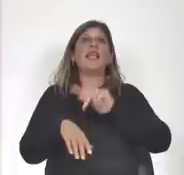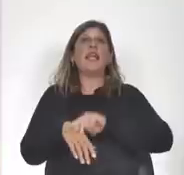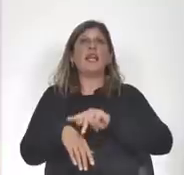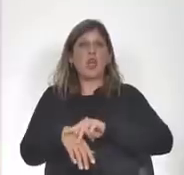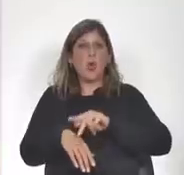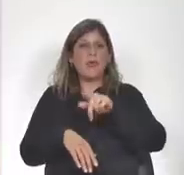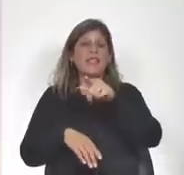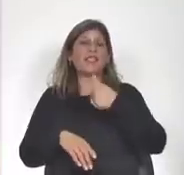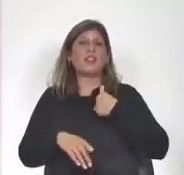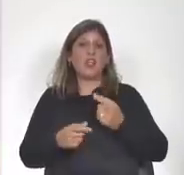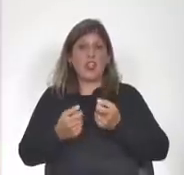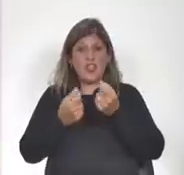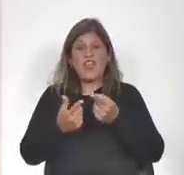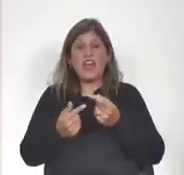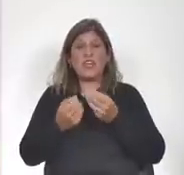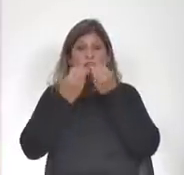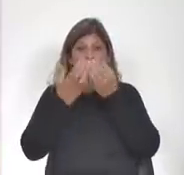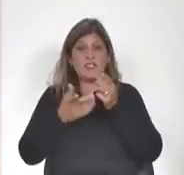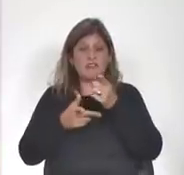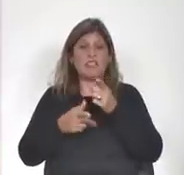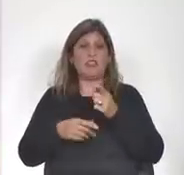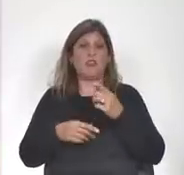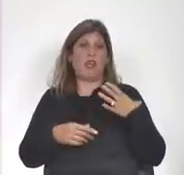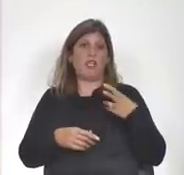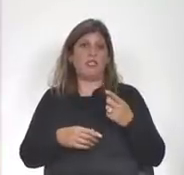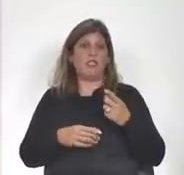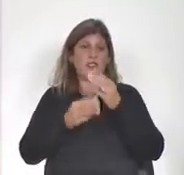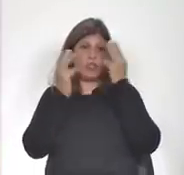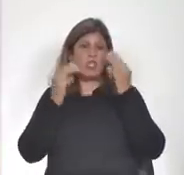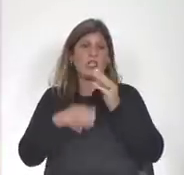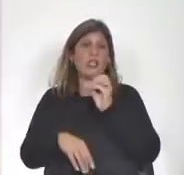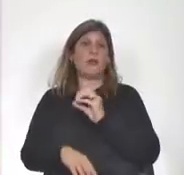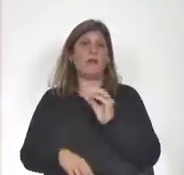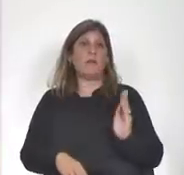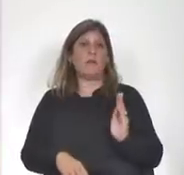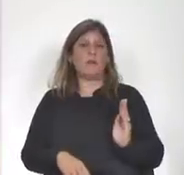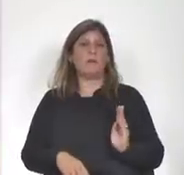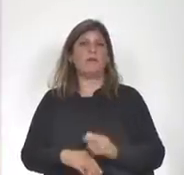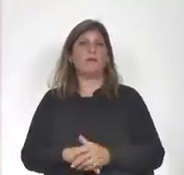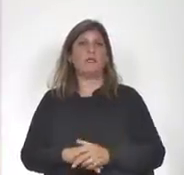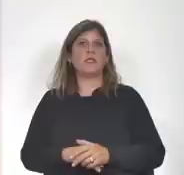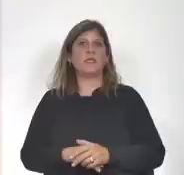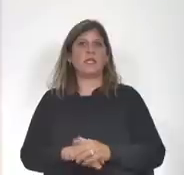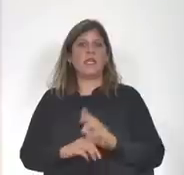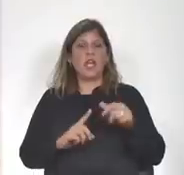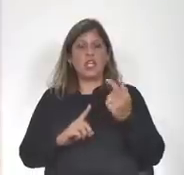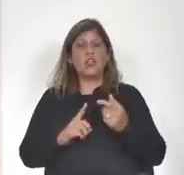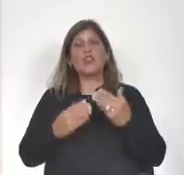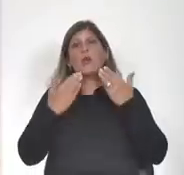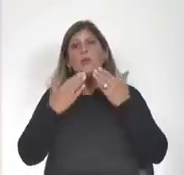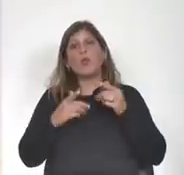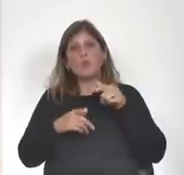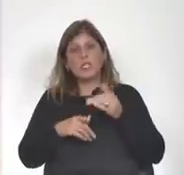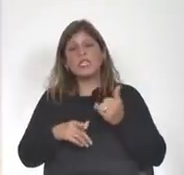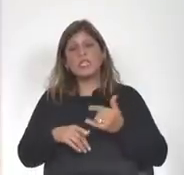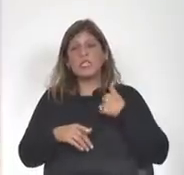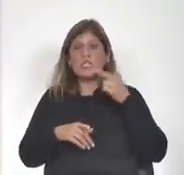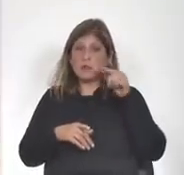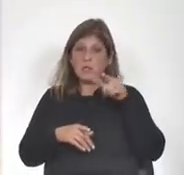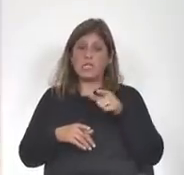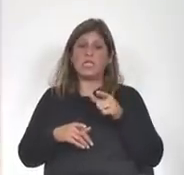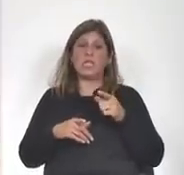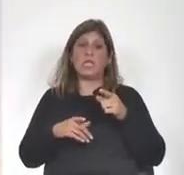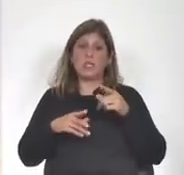de concederle el beneficio a Alfie y la otra pregunta es si la ministra se asesoró sobre este asunto